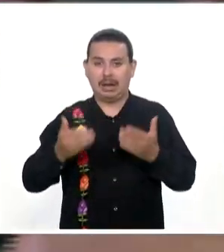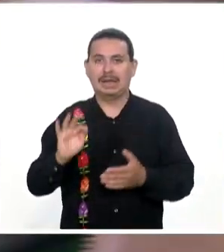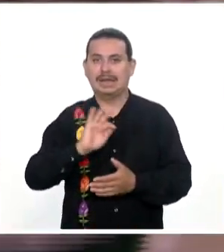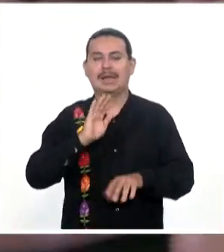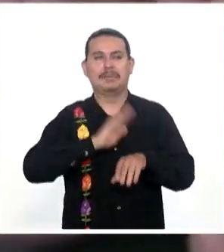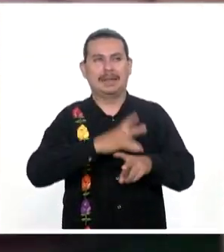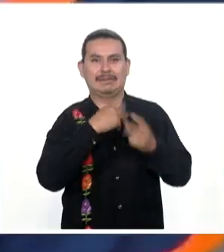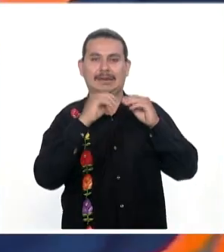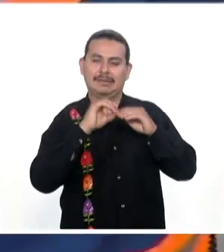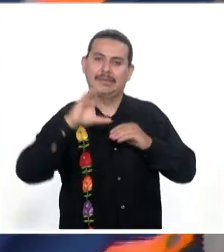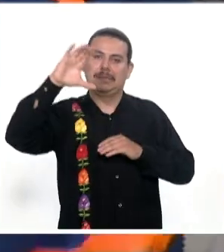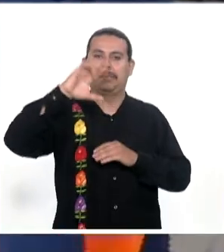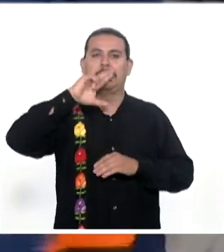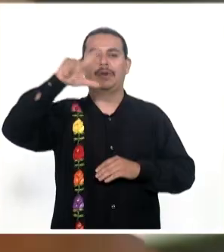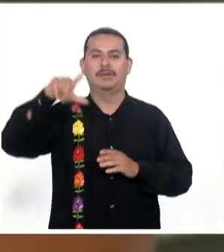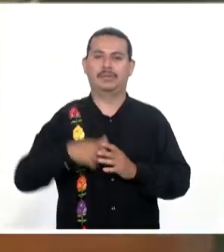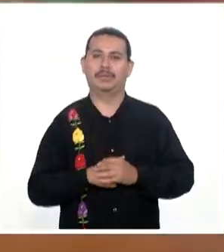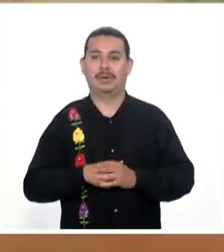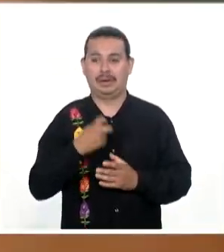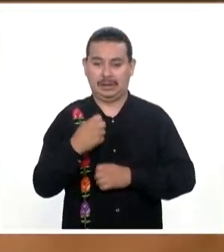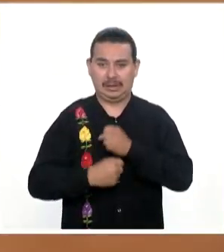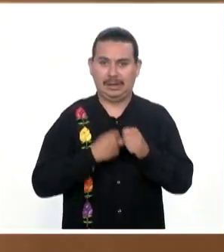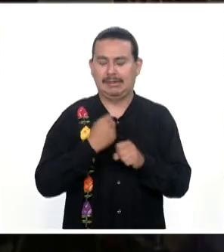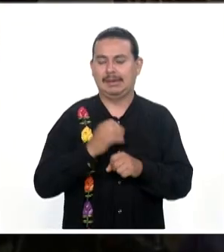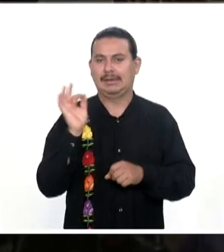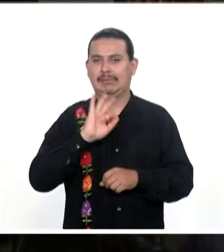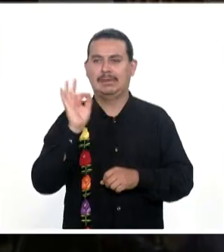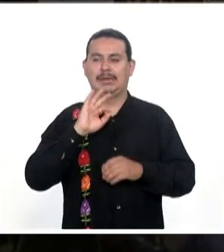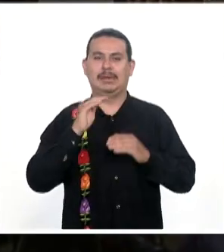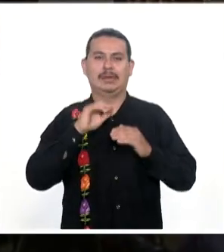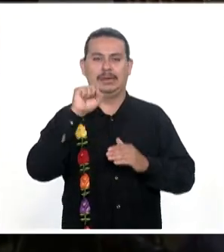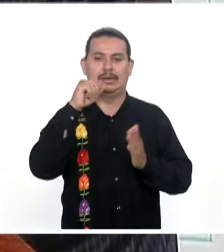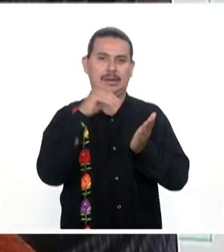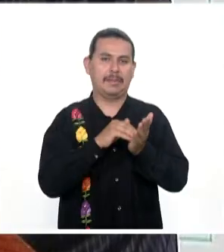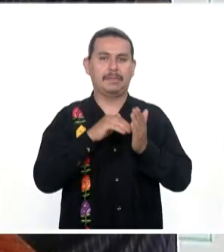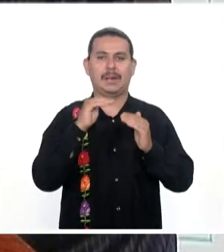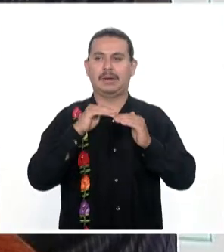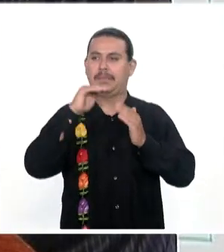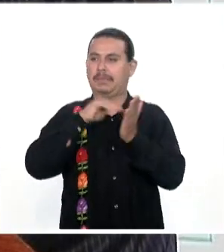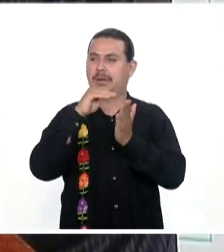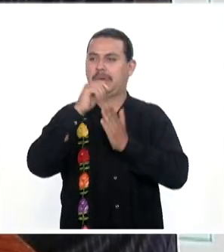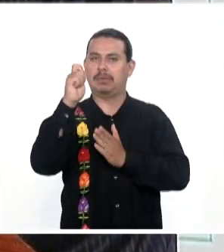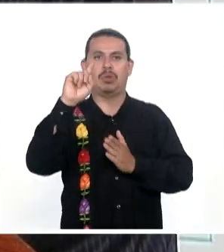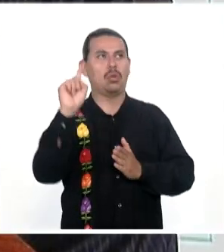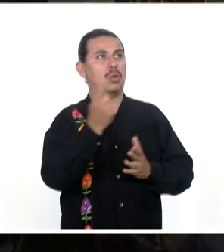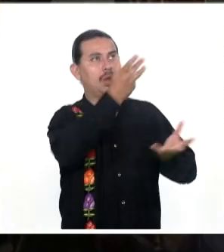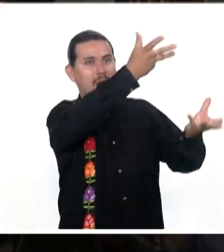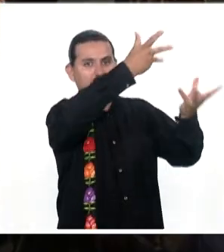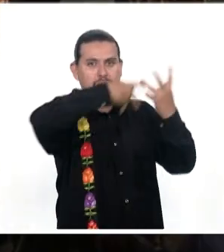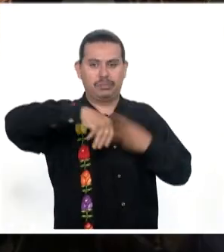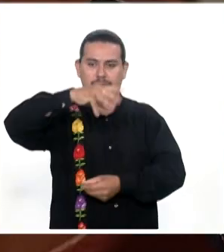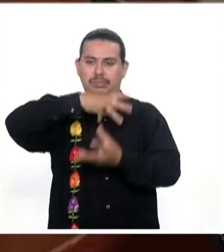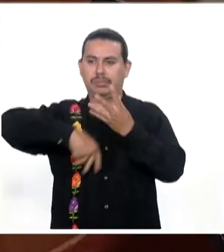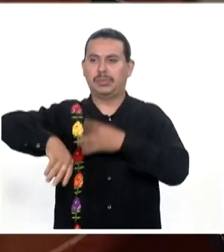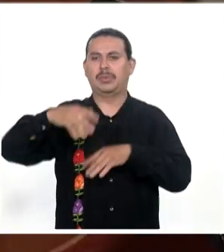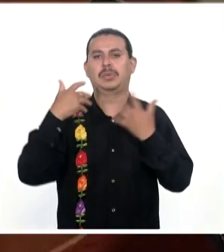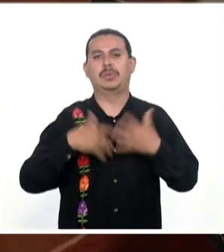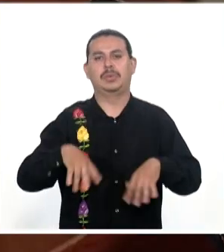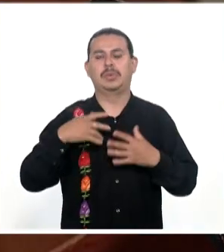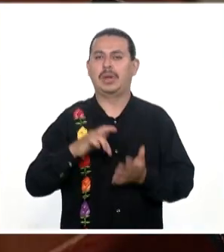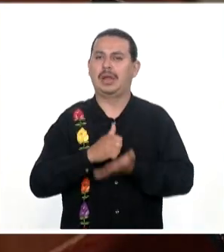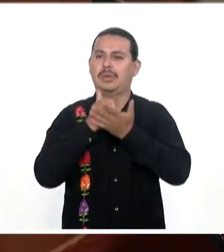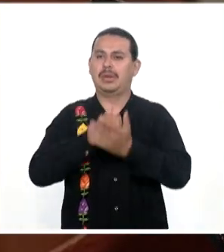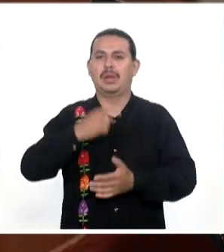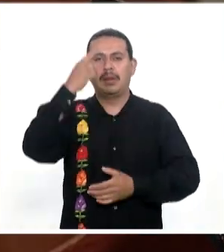Que esta cifra Sea superada Este año Vamos a pasar De 60 mil Millones De dólares Y esto Ayuda